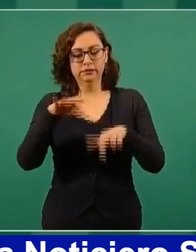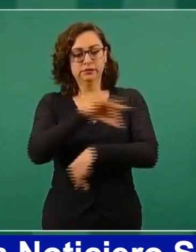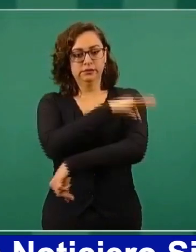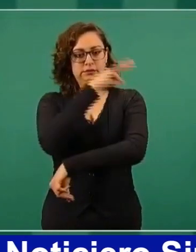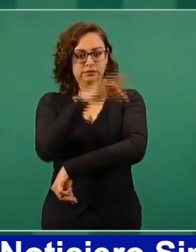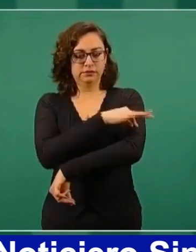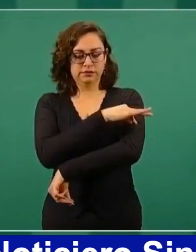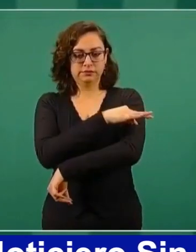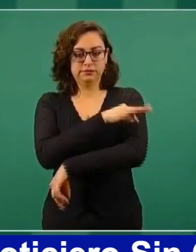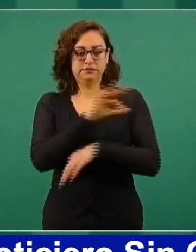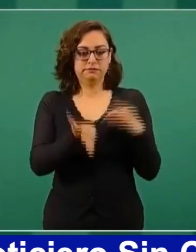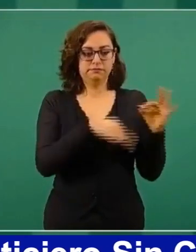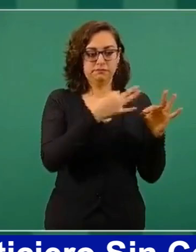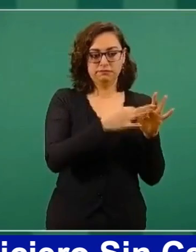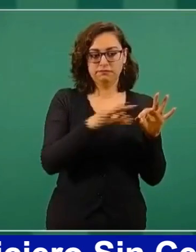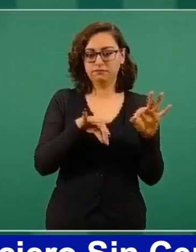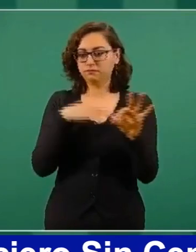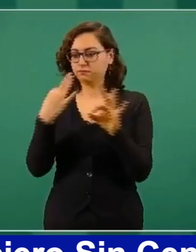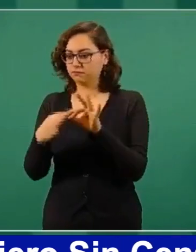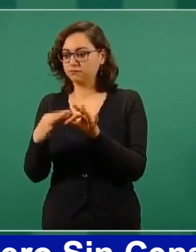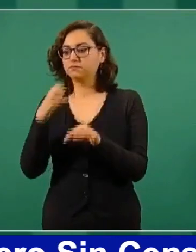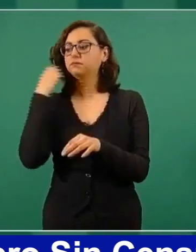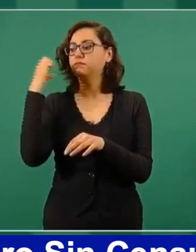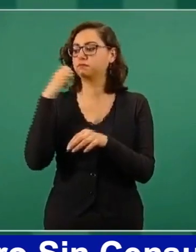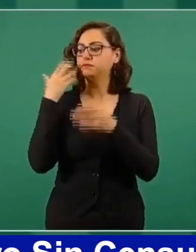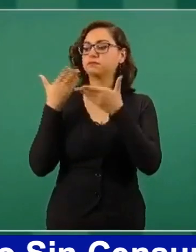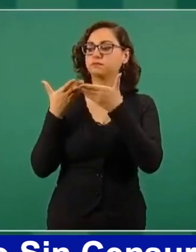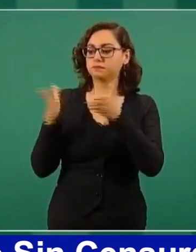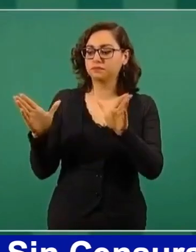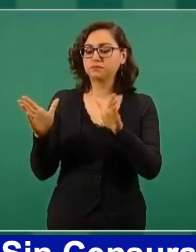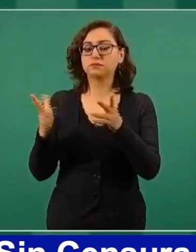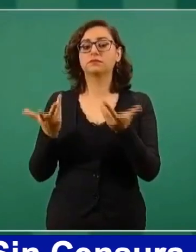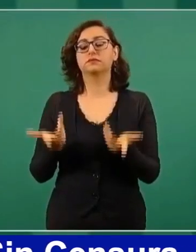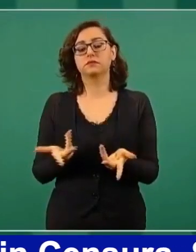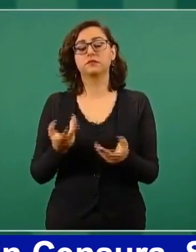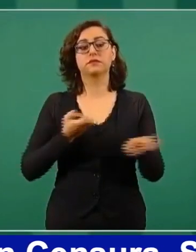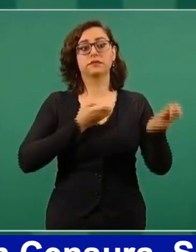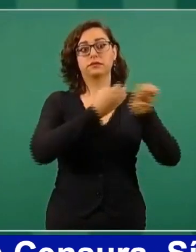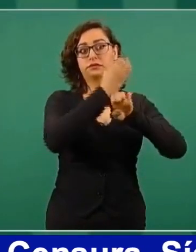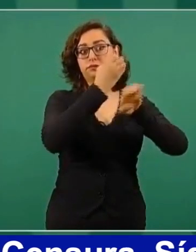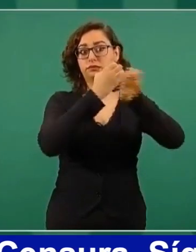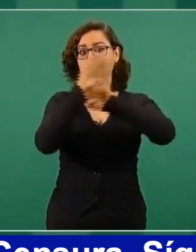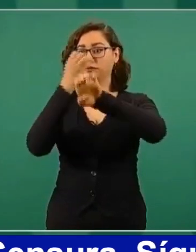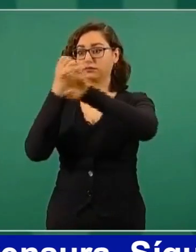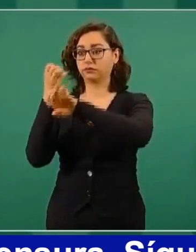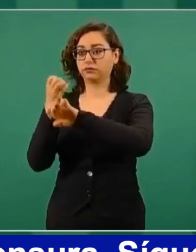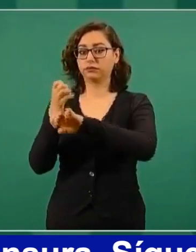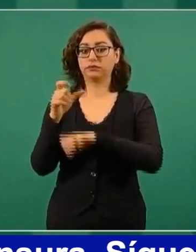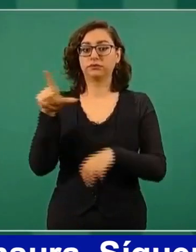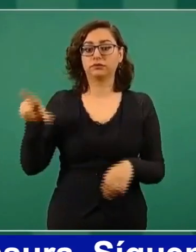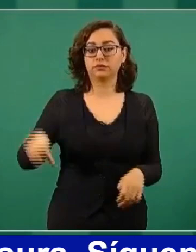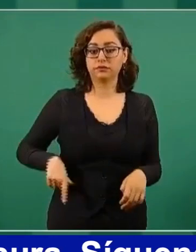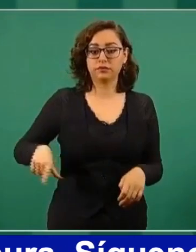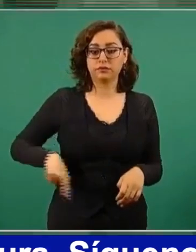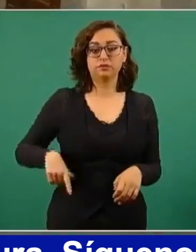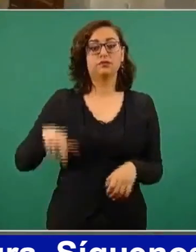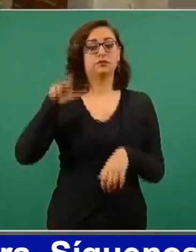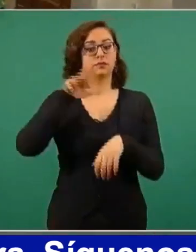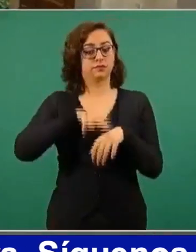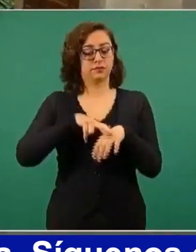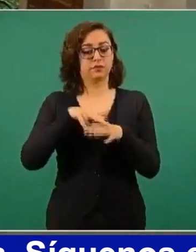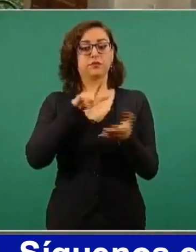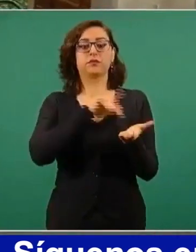Y se está contando con el apoyo de los gobiernos estatales